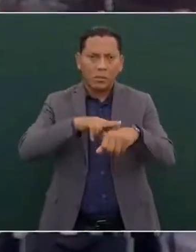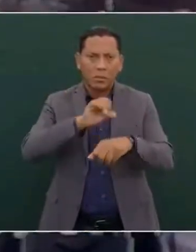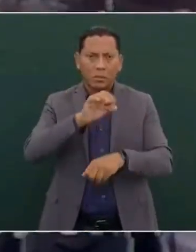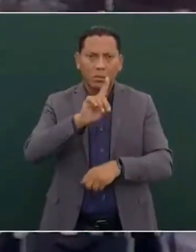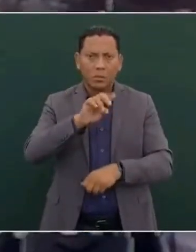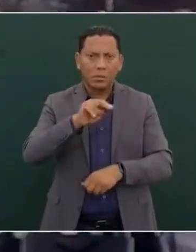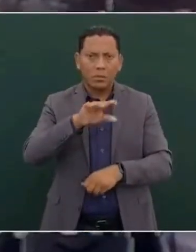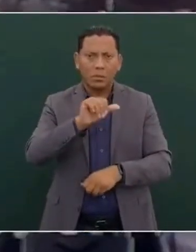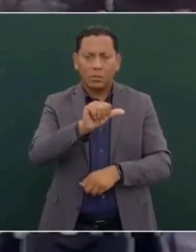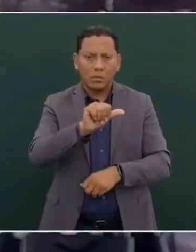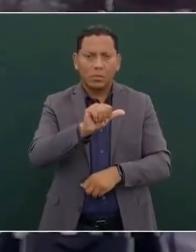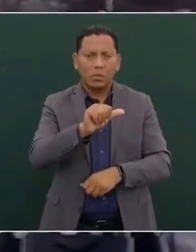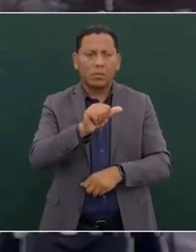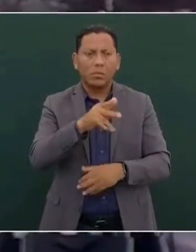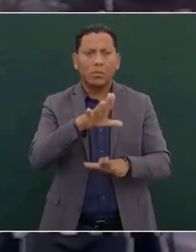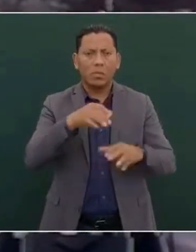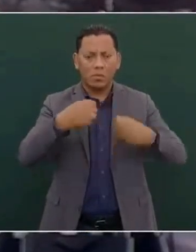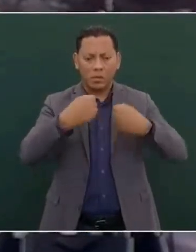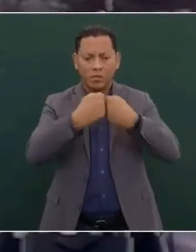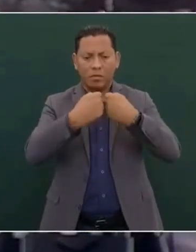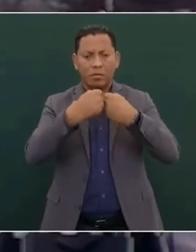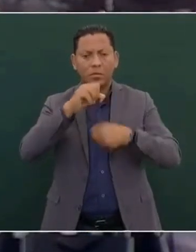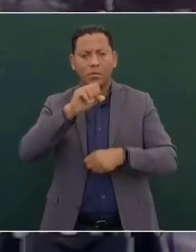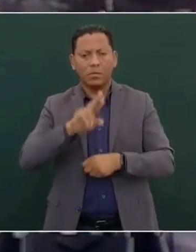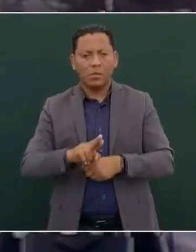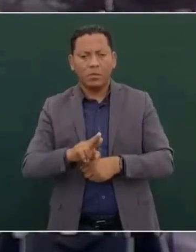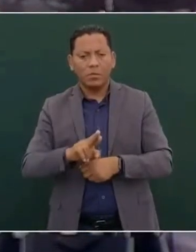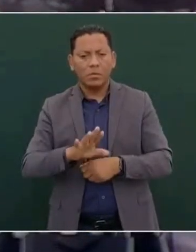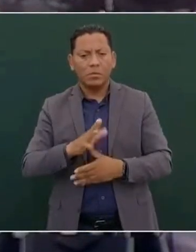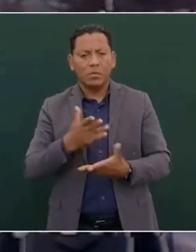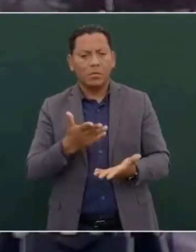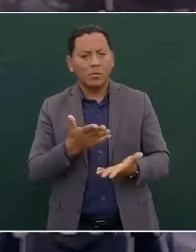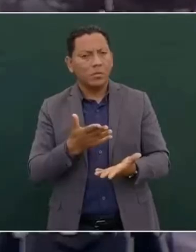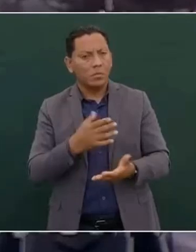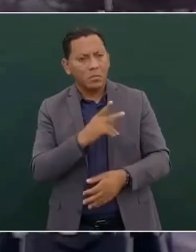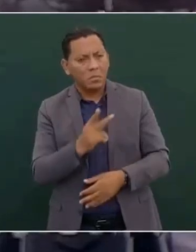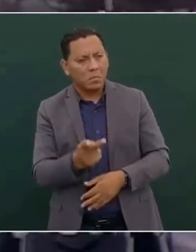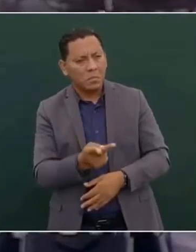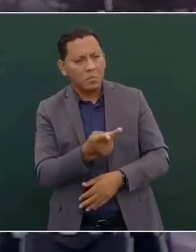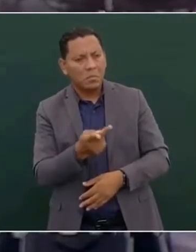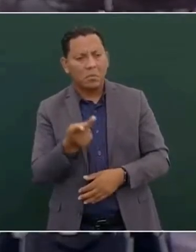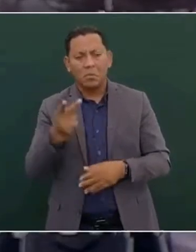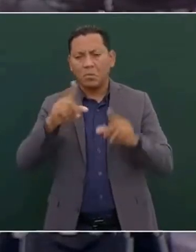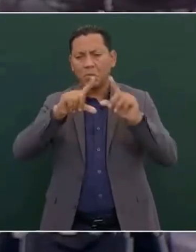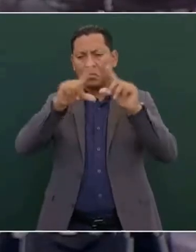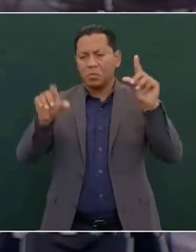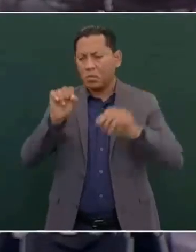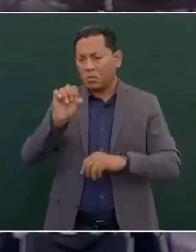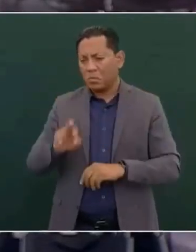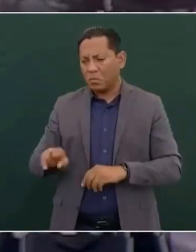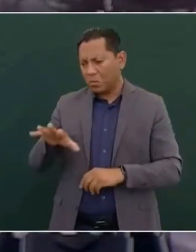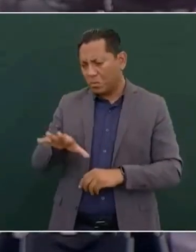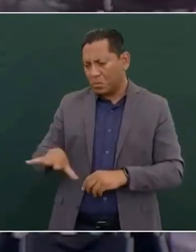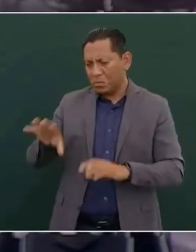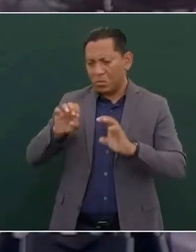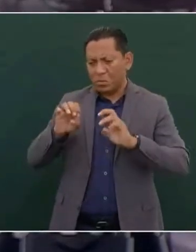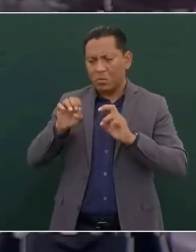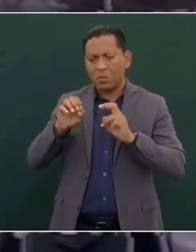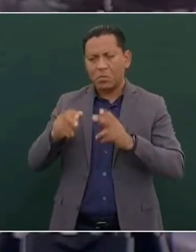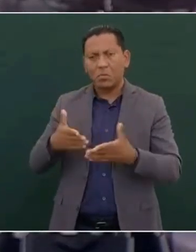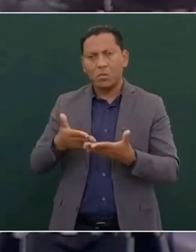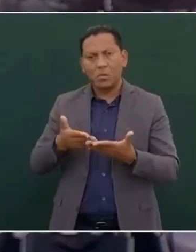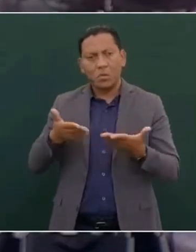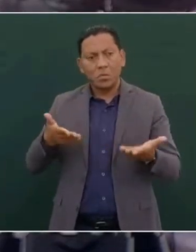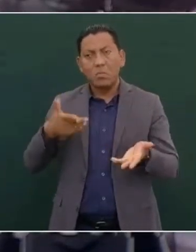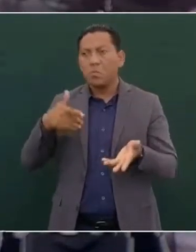la Defensa Nacional de la Frontera Sur y qué papel, por ejemplo, estará jugando el sureste, particularmente Chiapas en este